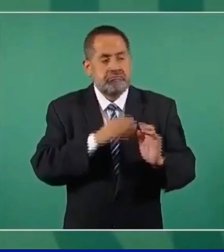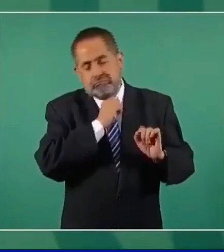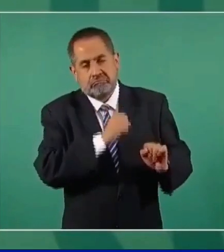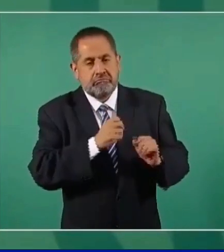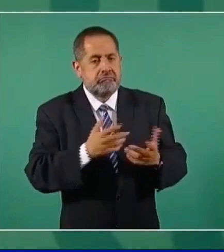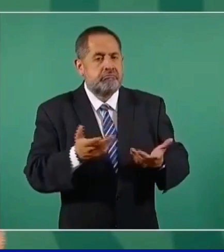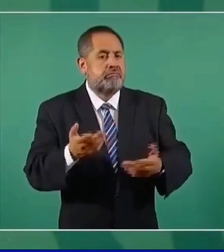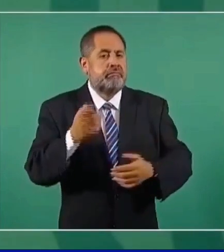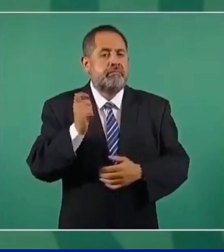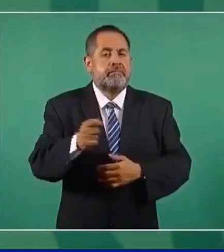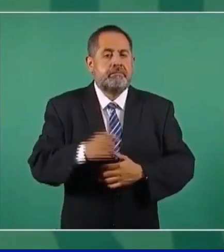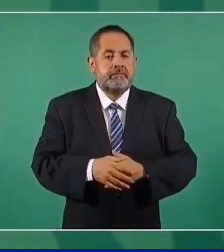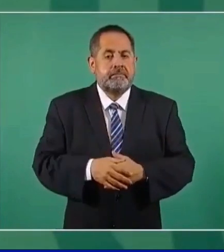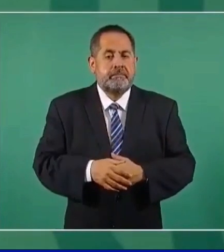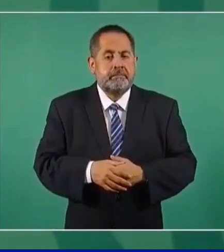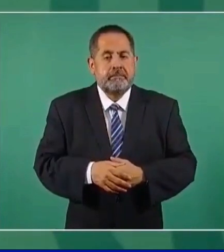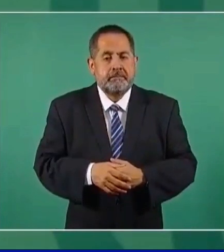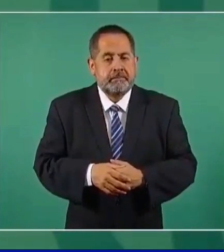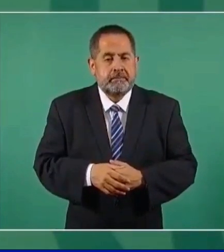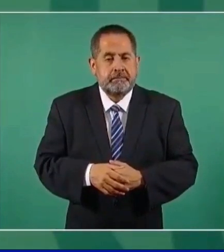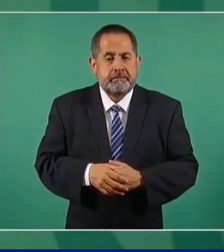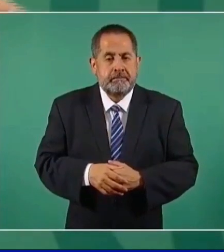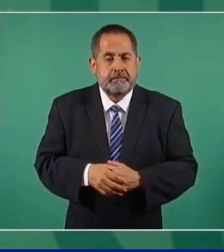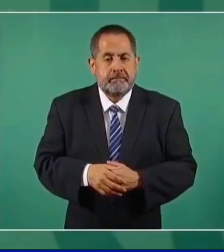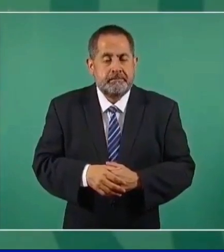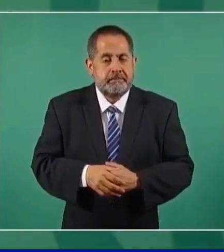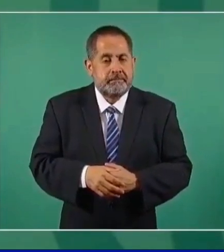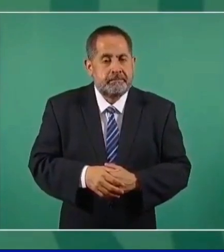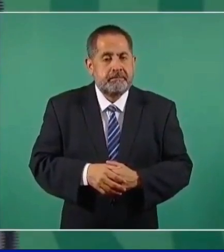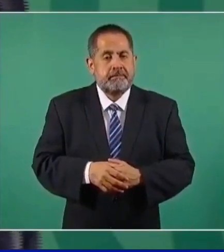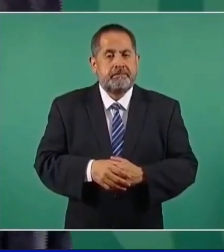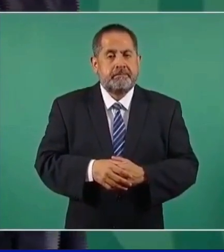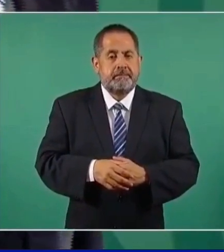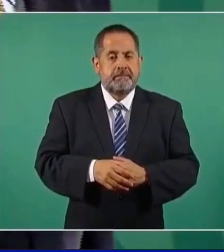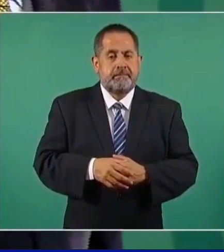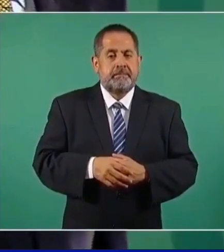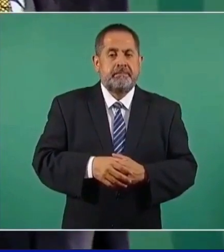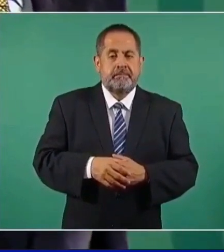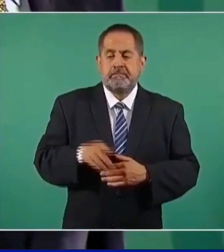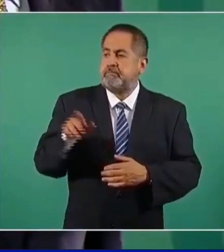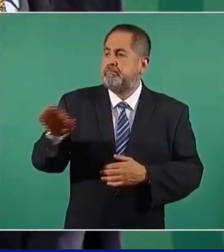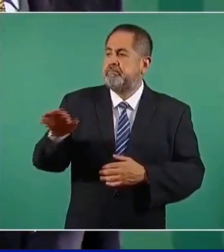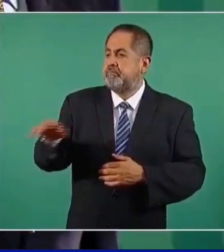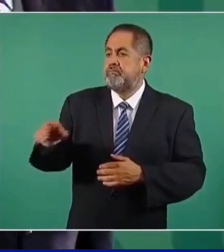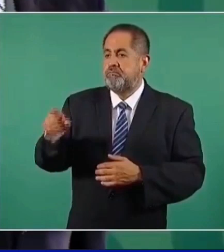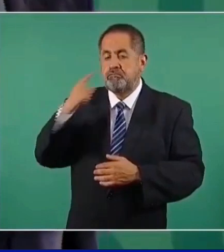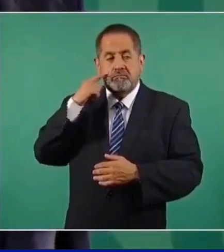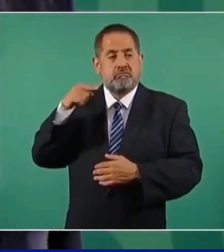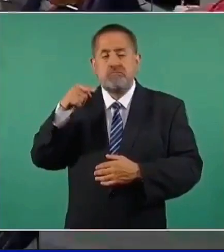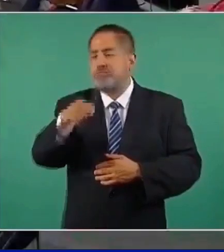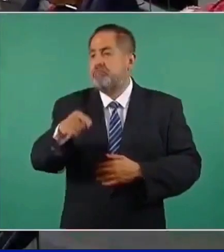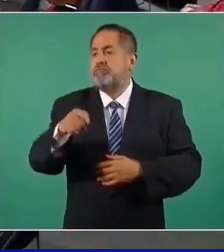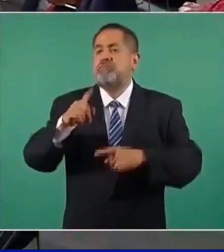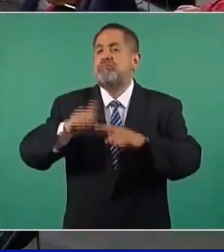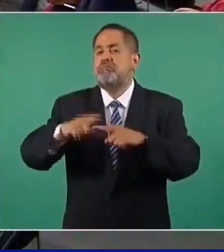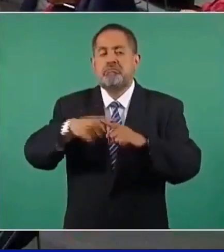Y pedían la Secretaría de Seguridad Pública.